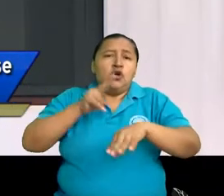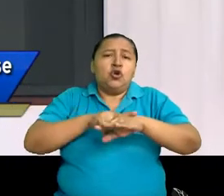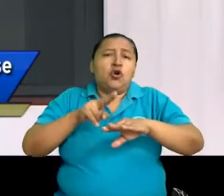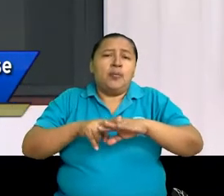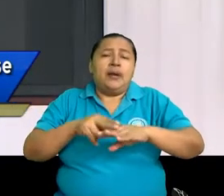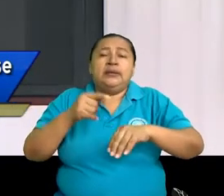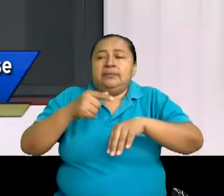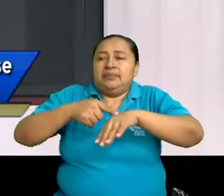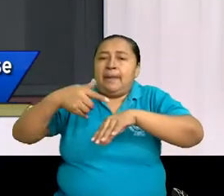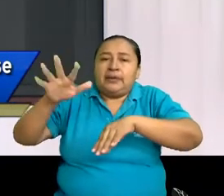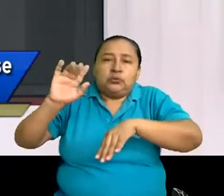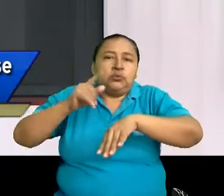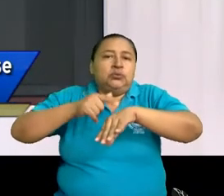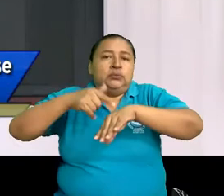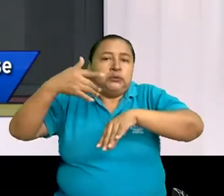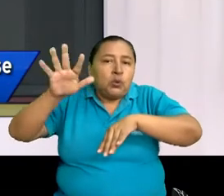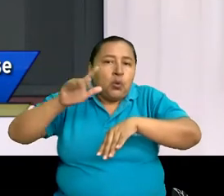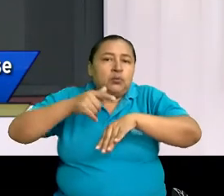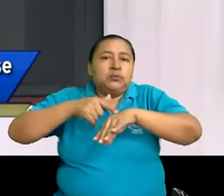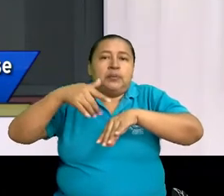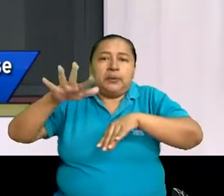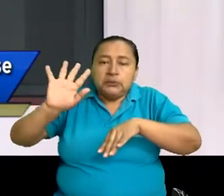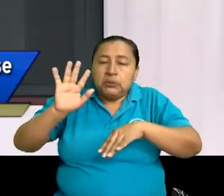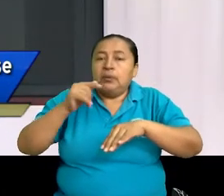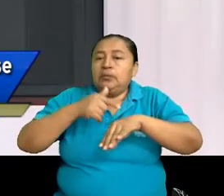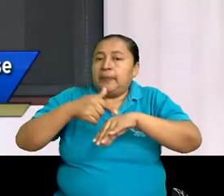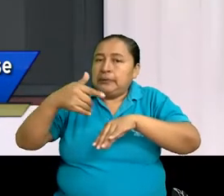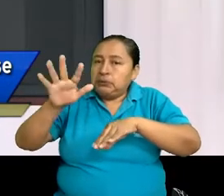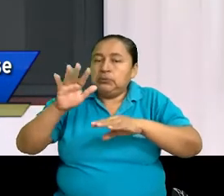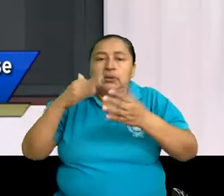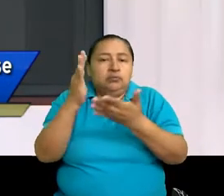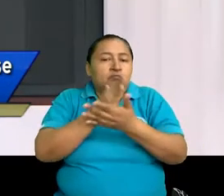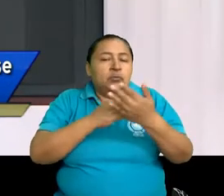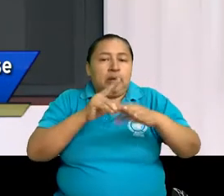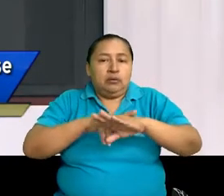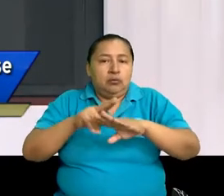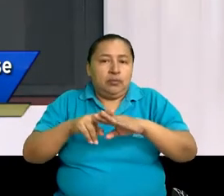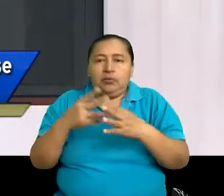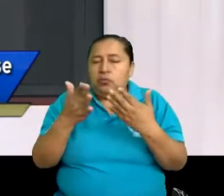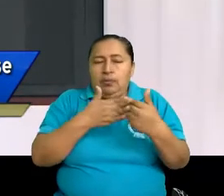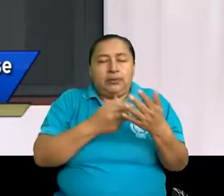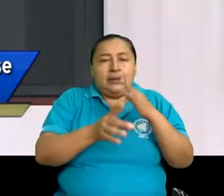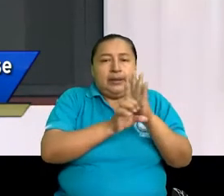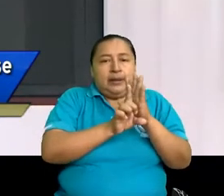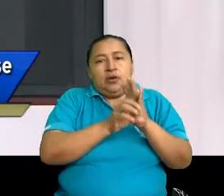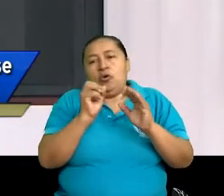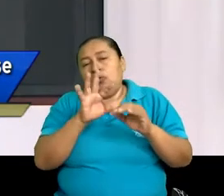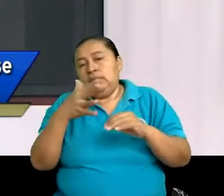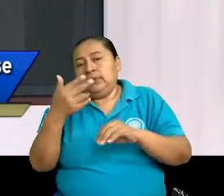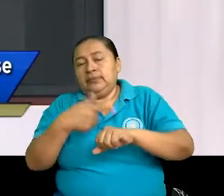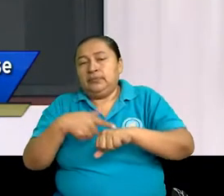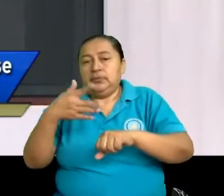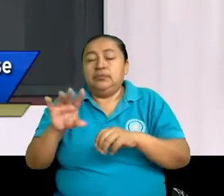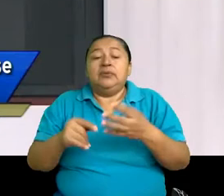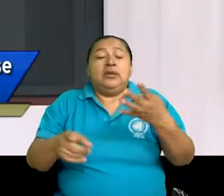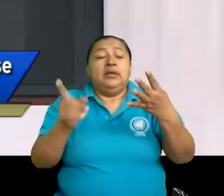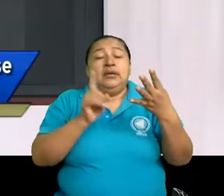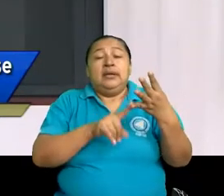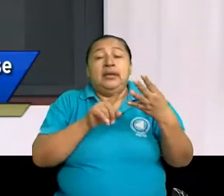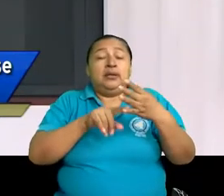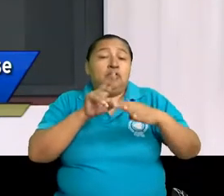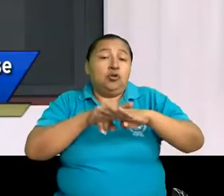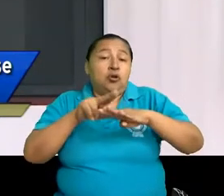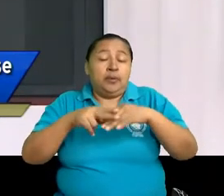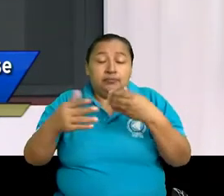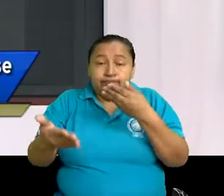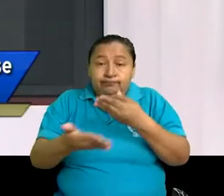han sido derogadas de forma tácita o de forma expresa. Y luego tenemos el registro de normas consolidadas. Las